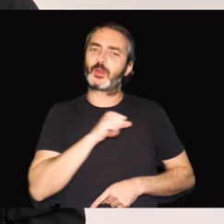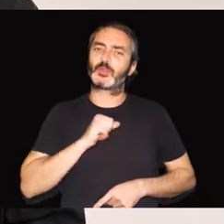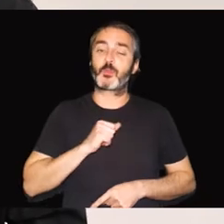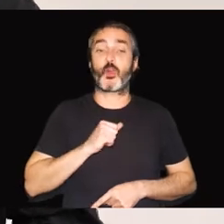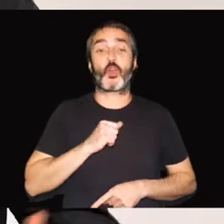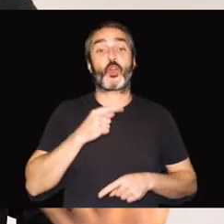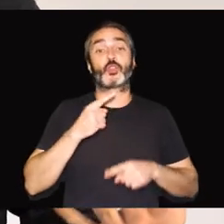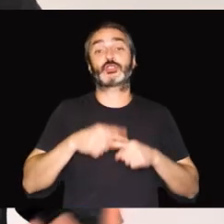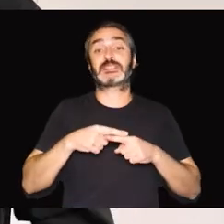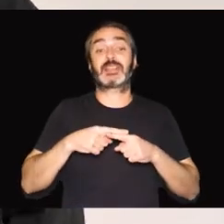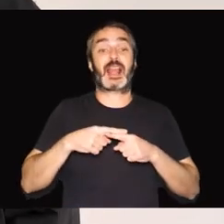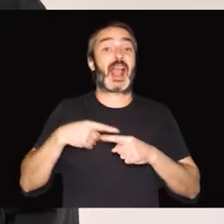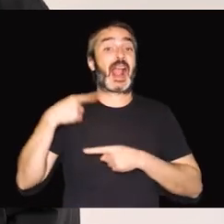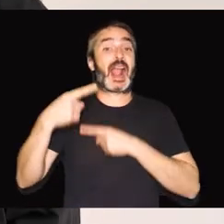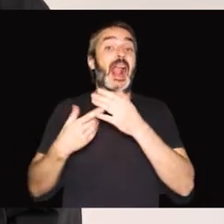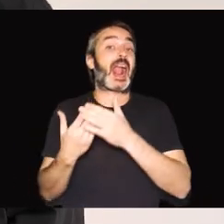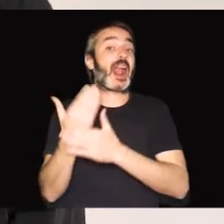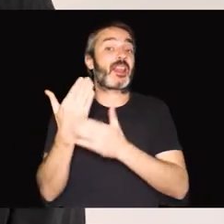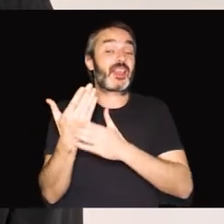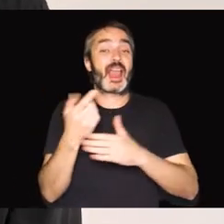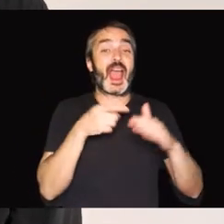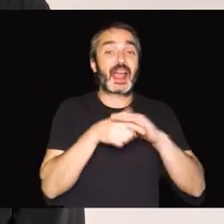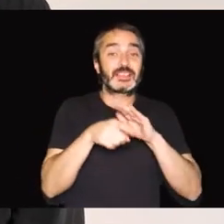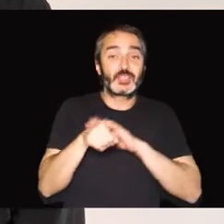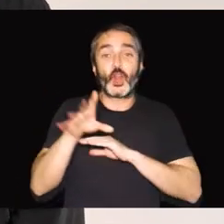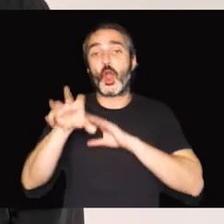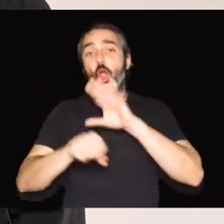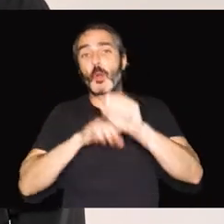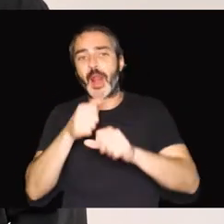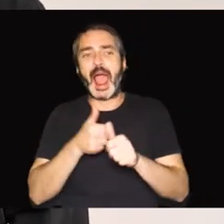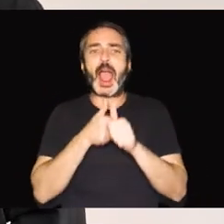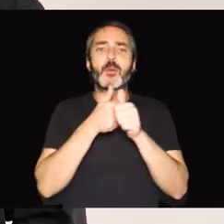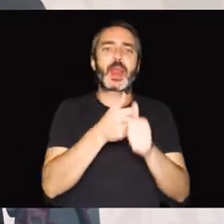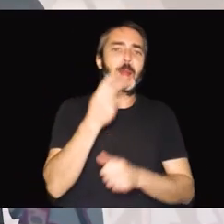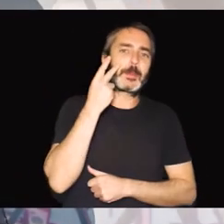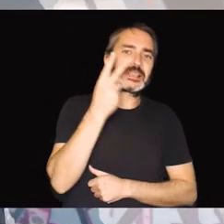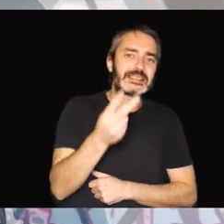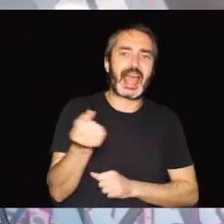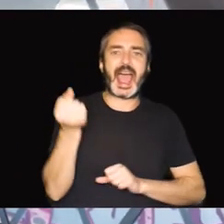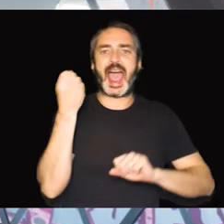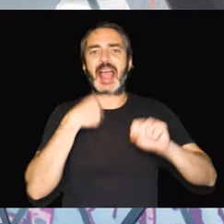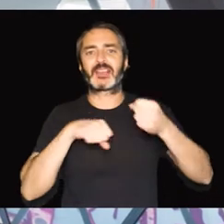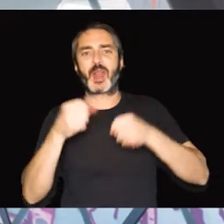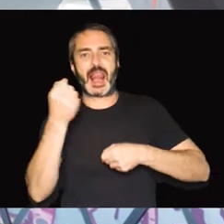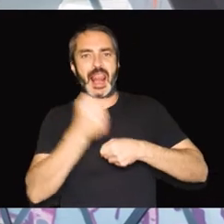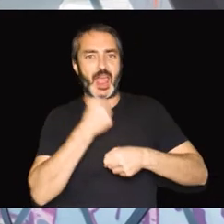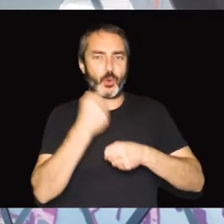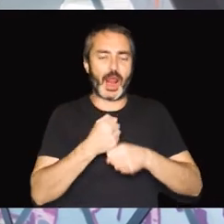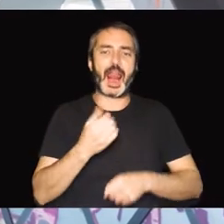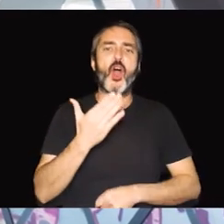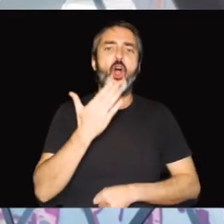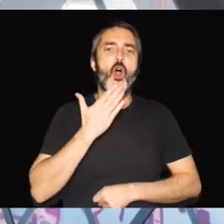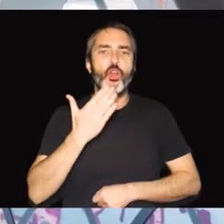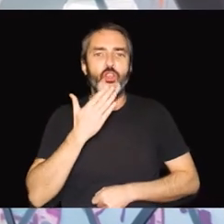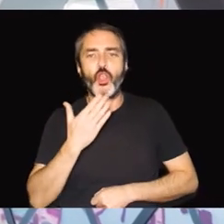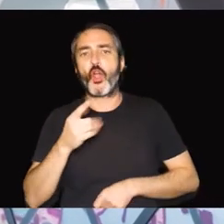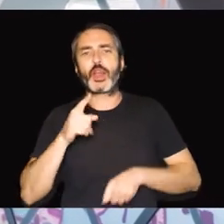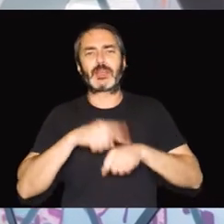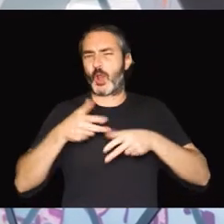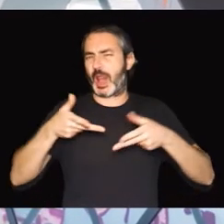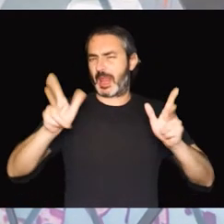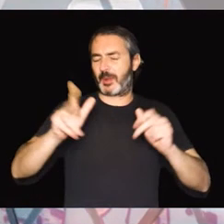del día a día, de gestiones o de compras, acompañamientos a visitas o actividades laborales o de ocio y tiempo libre.